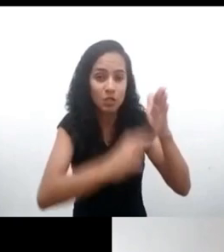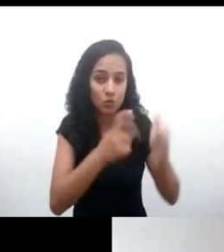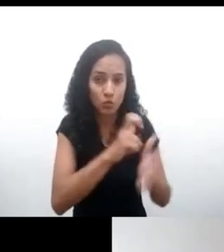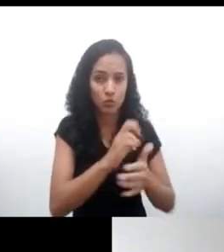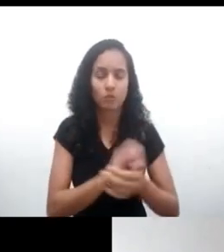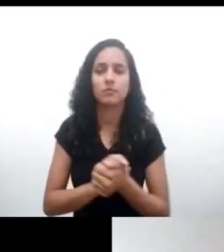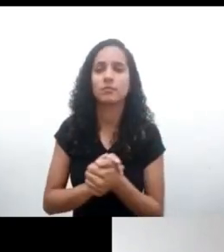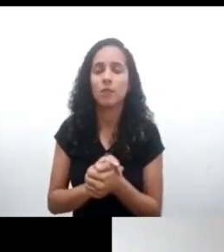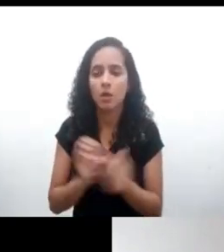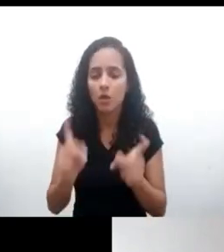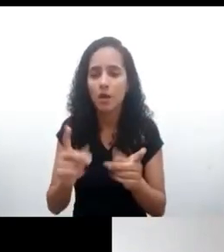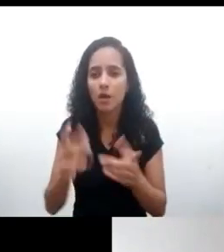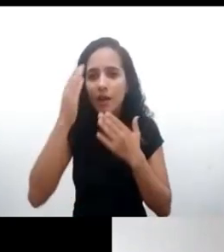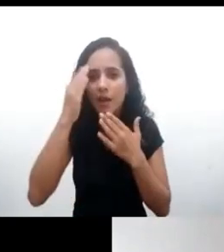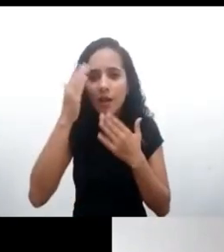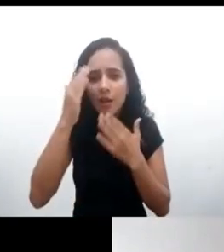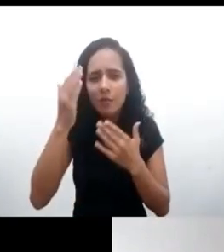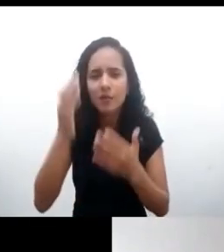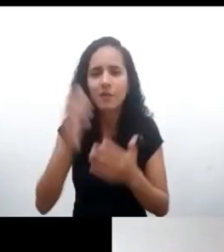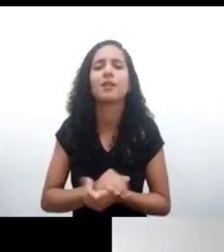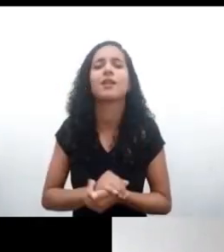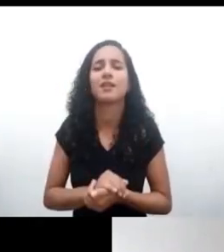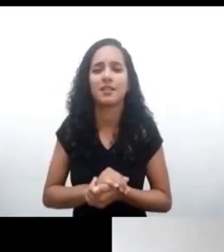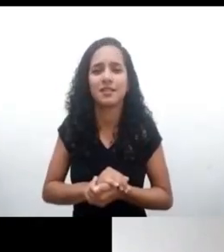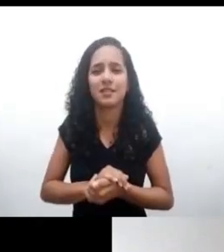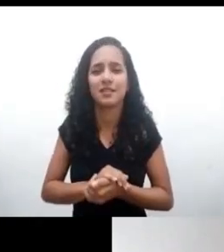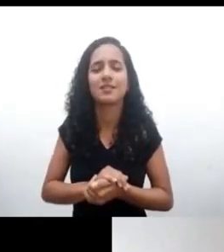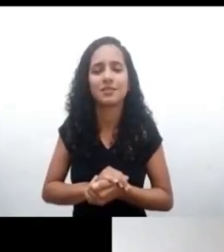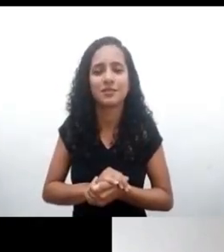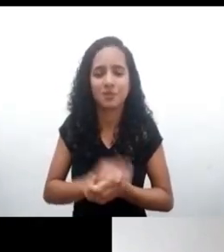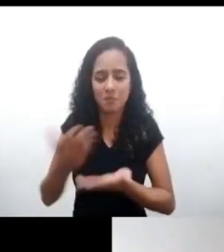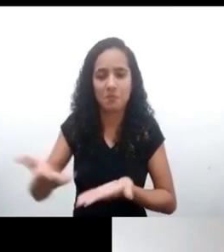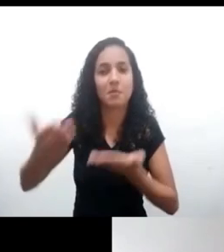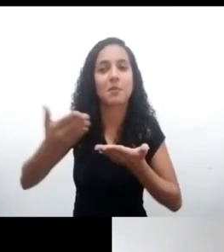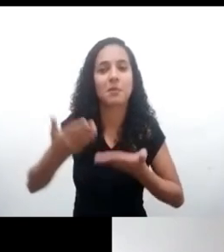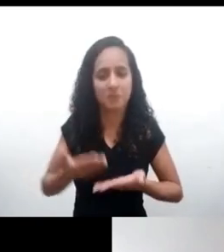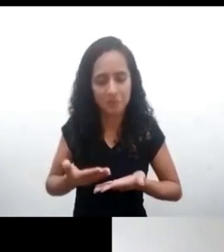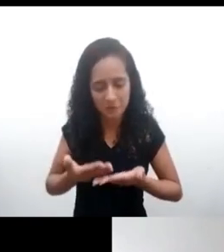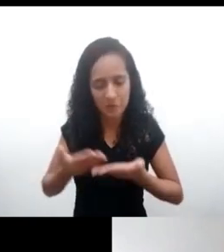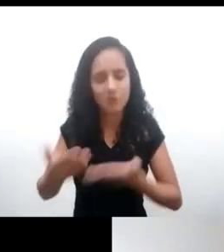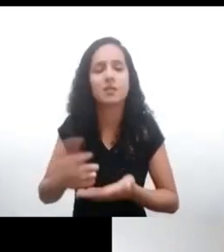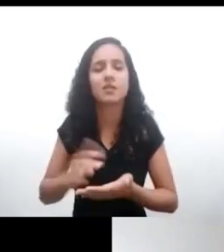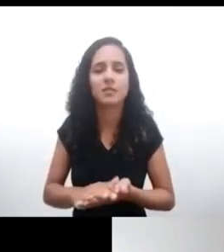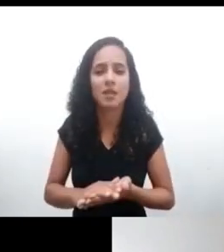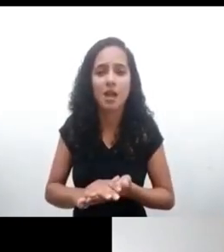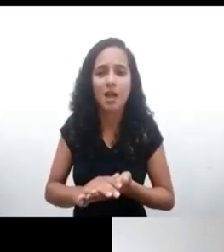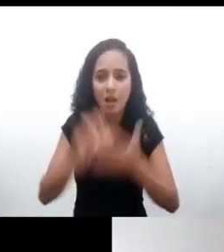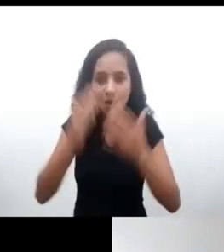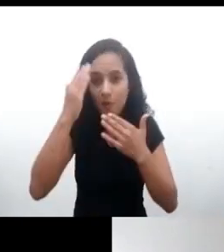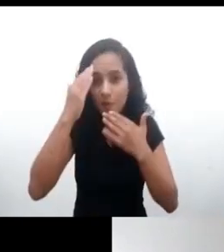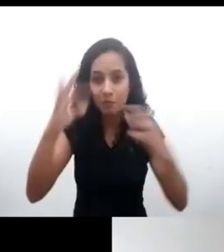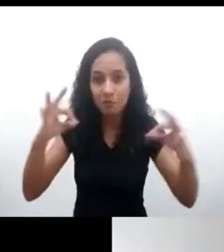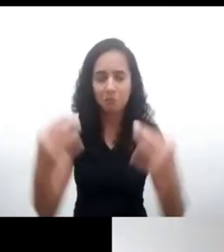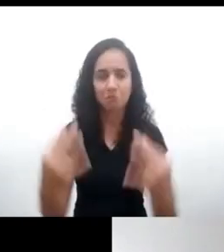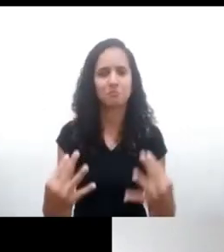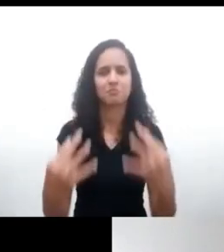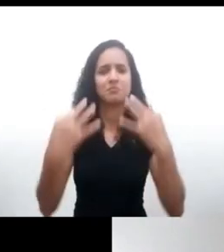Bueno, muchísimas gracias por esta invitación, también gracias a toda la audiencia. Yo creo que cada una de las intervenciones ha dado